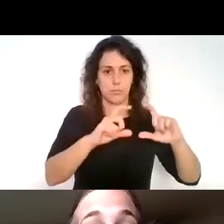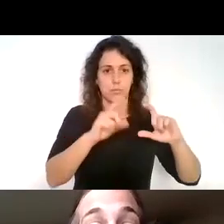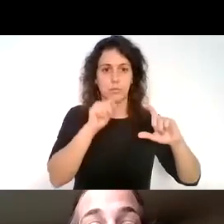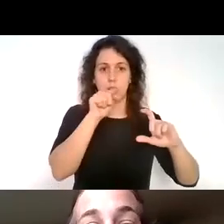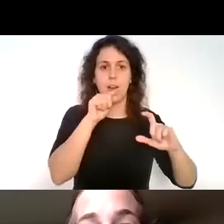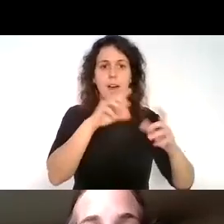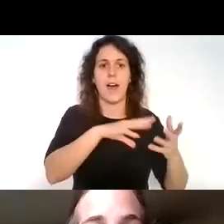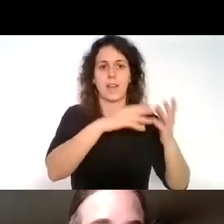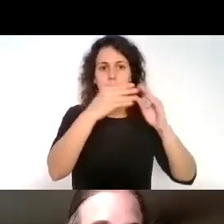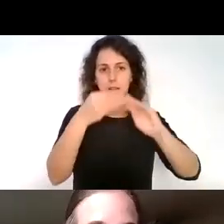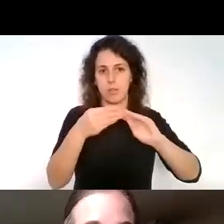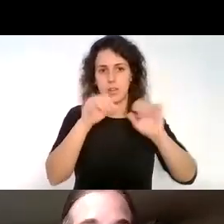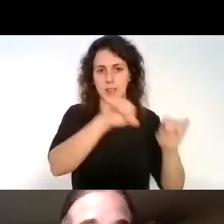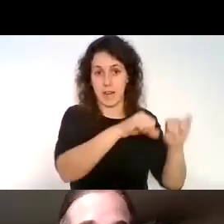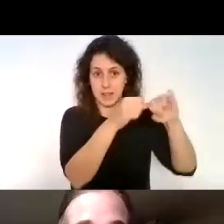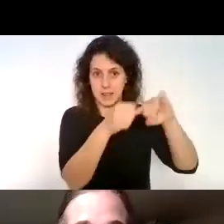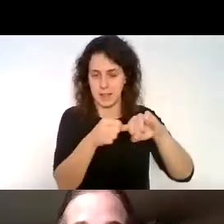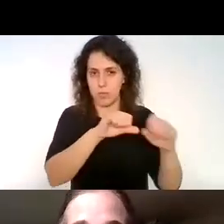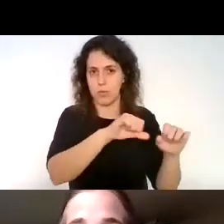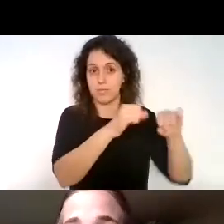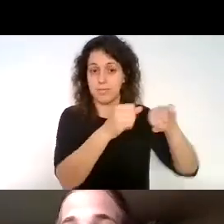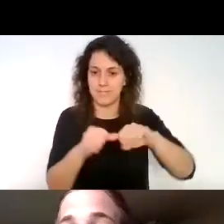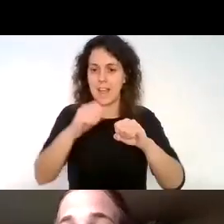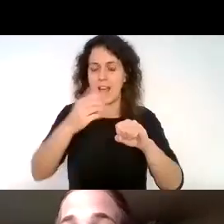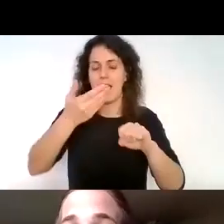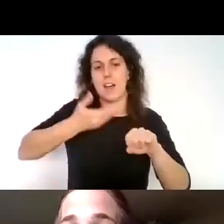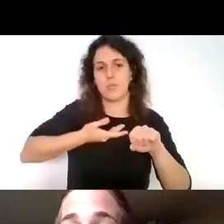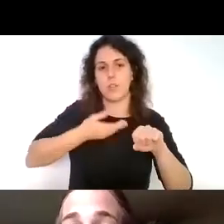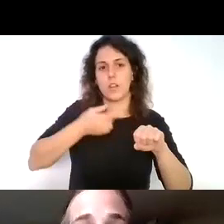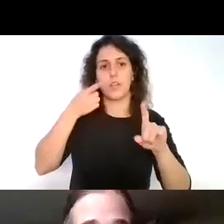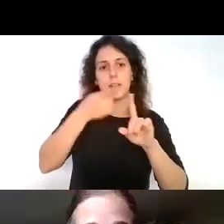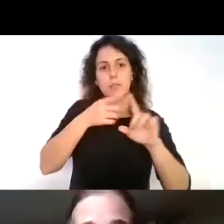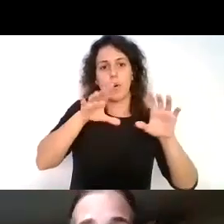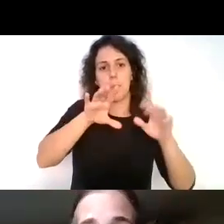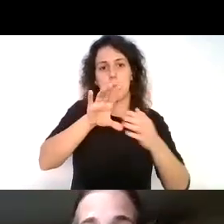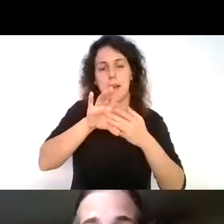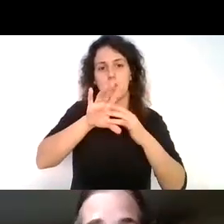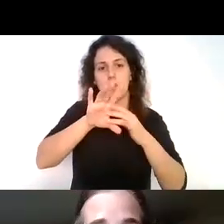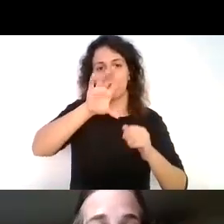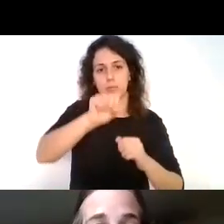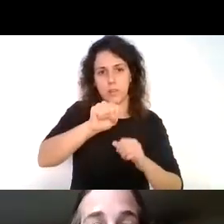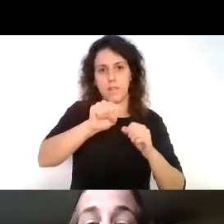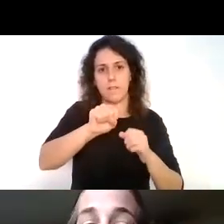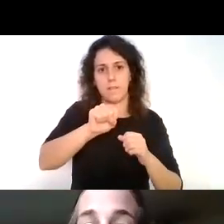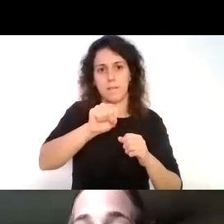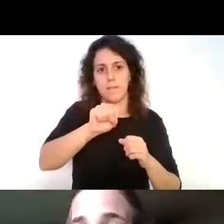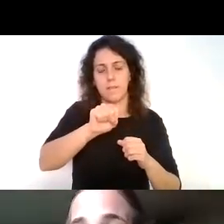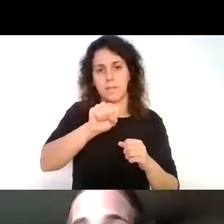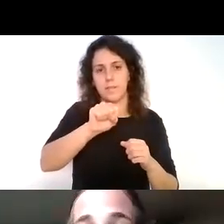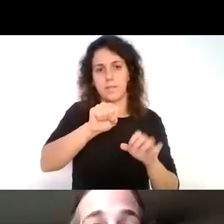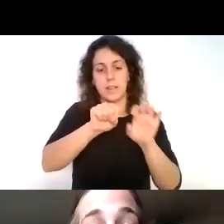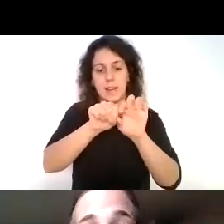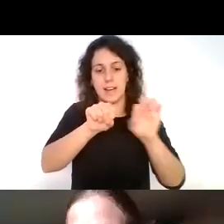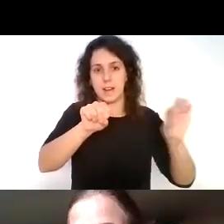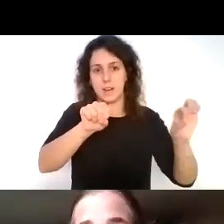adaptadores de remo que ayudan en mantener la mano firme en el remo a